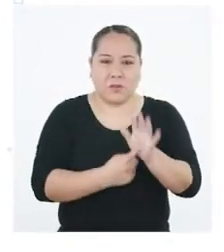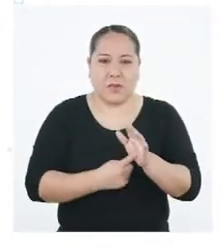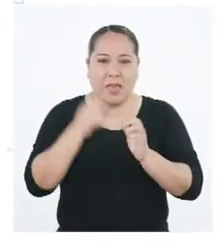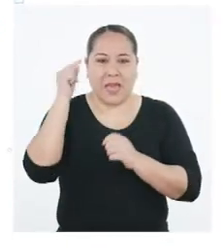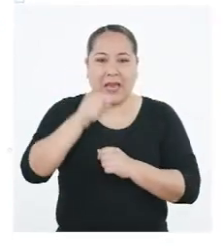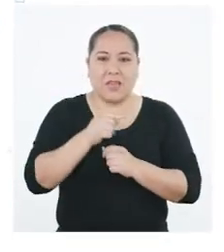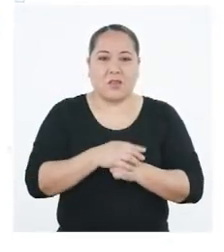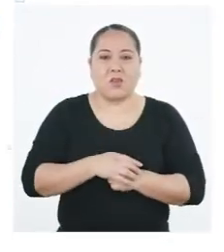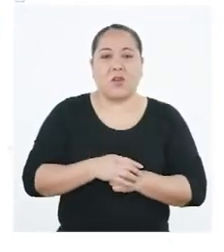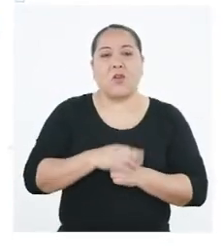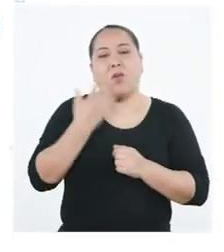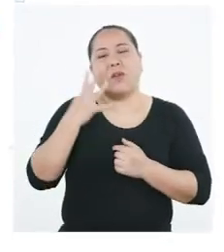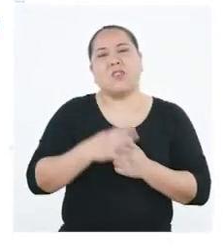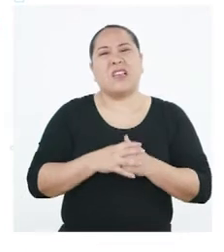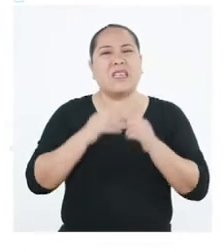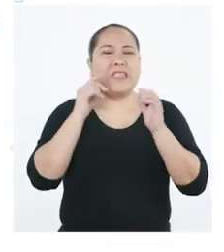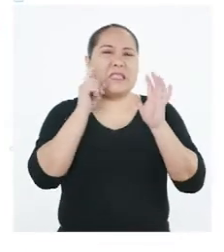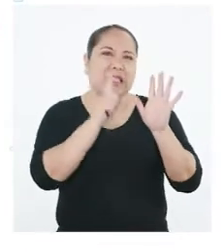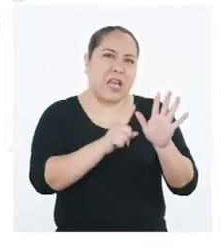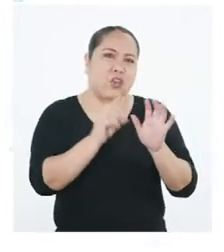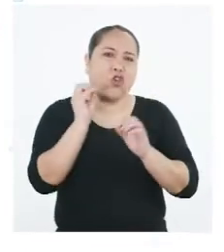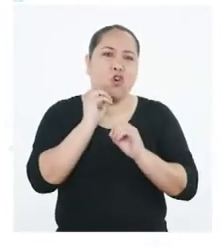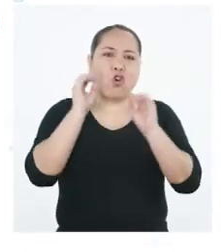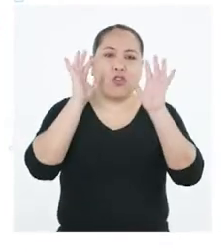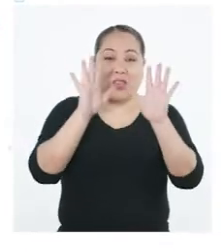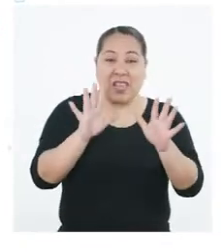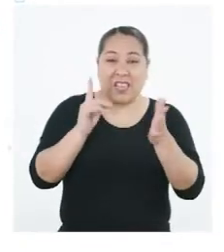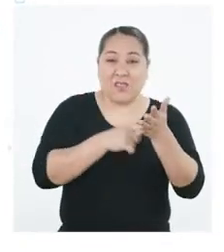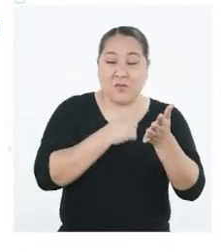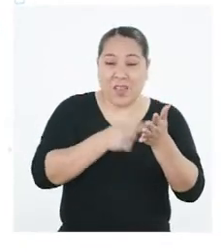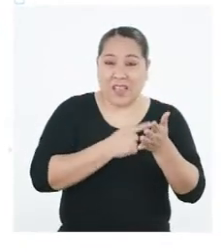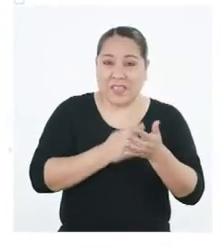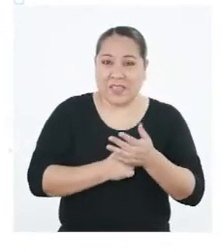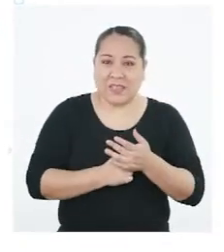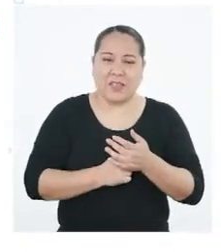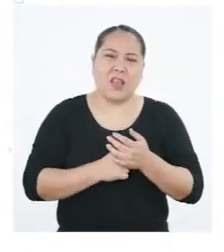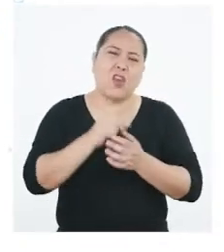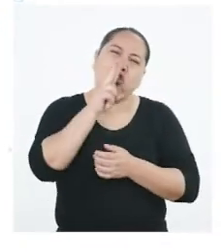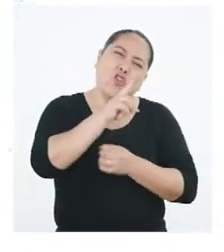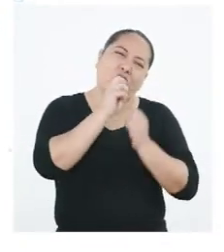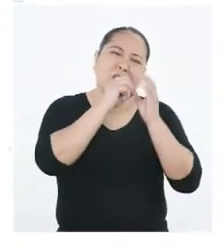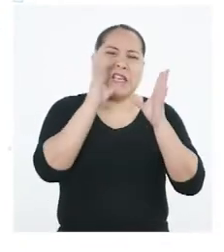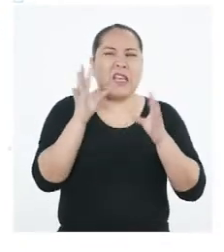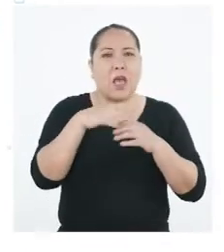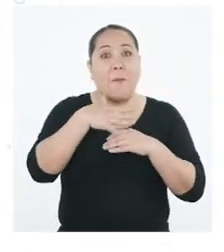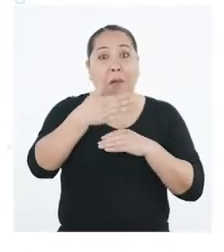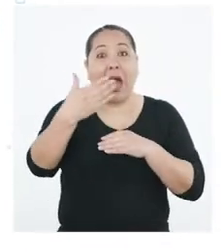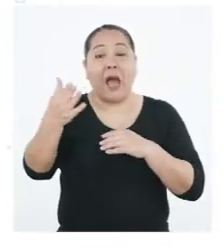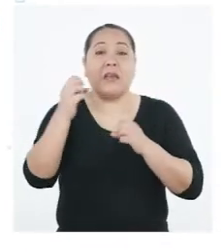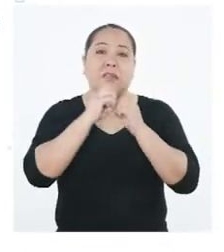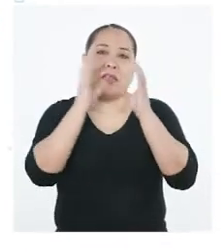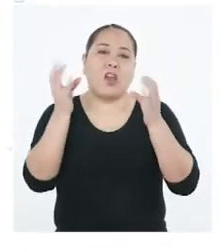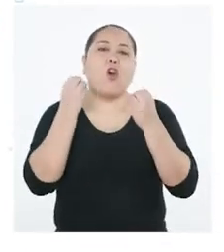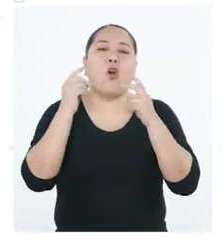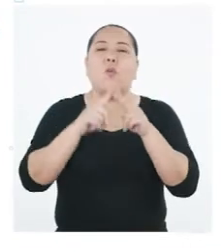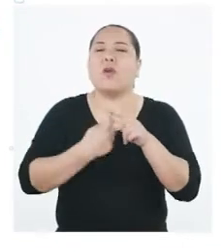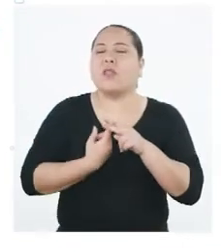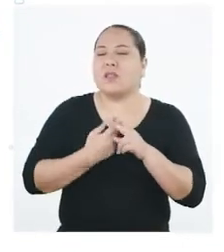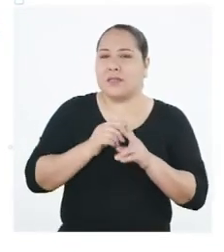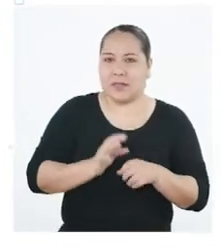se manifiesta de 6 a 10 veces al año y dura de 2 a más días. ¿Cómo se inicia?